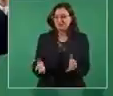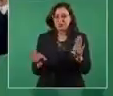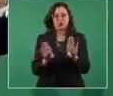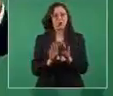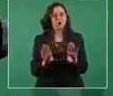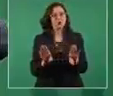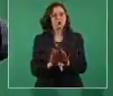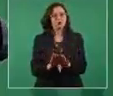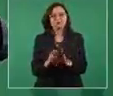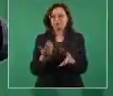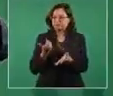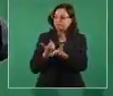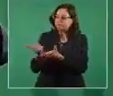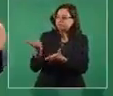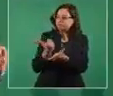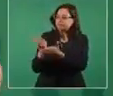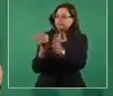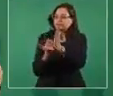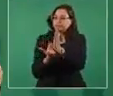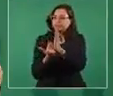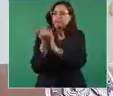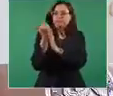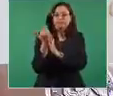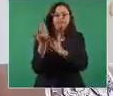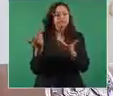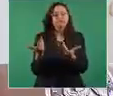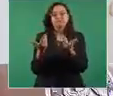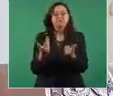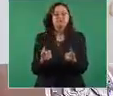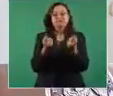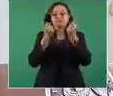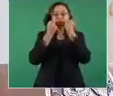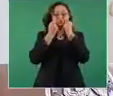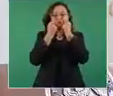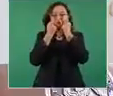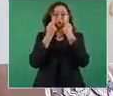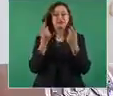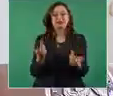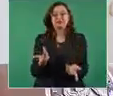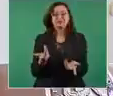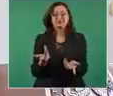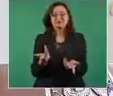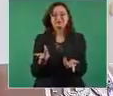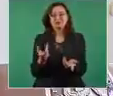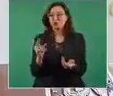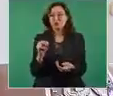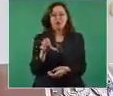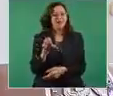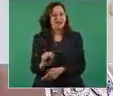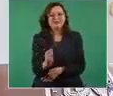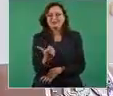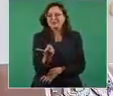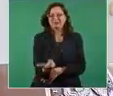del salario, sólo dos kilos. Entonces,